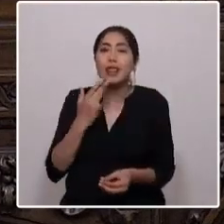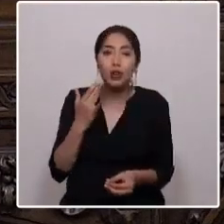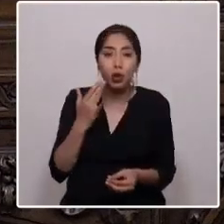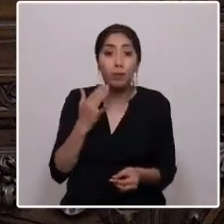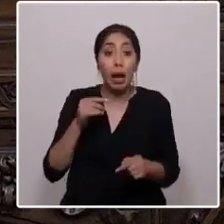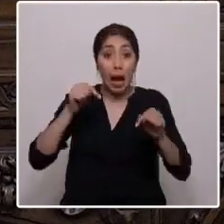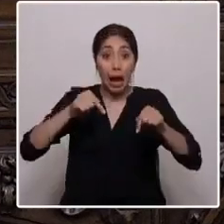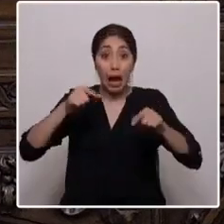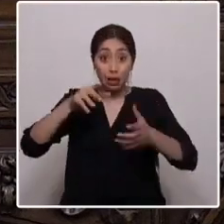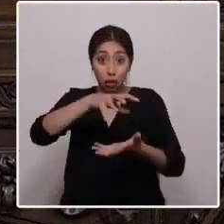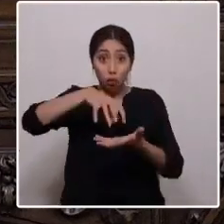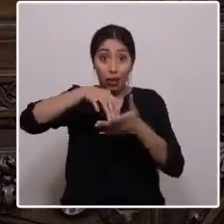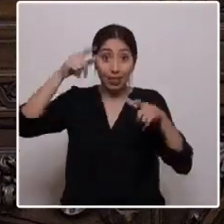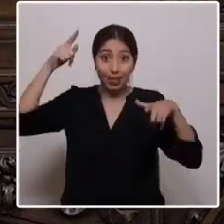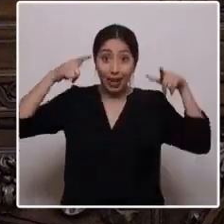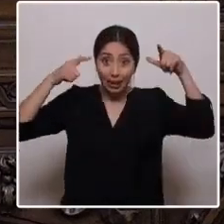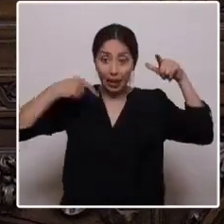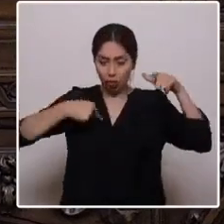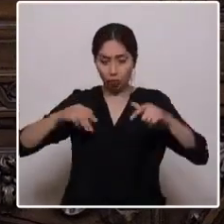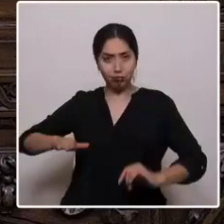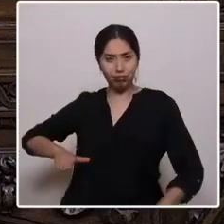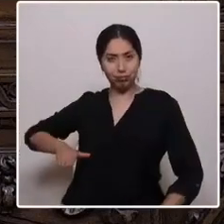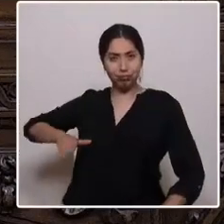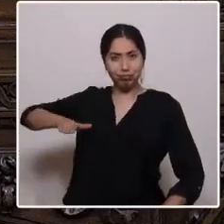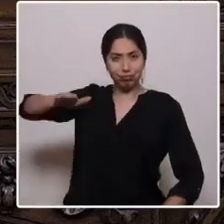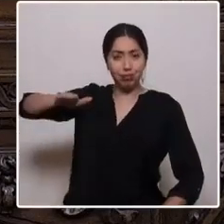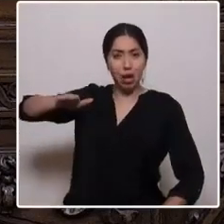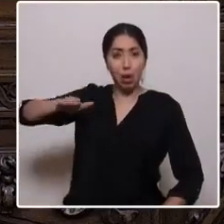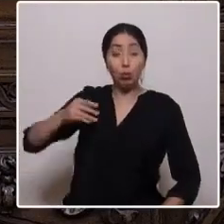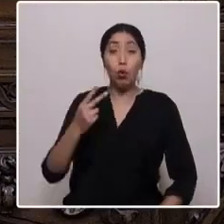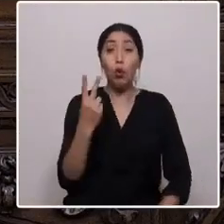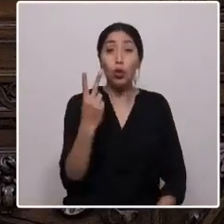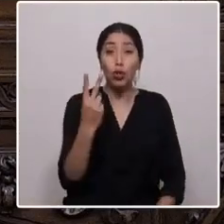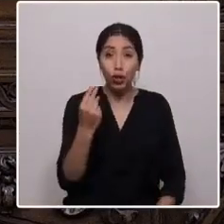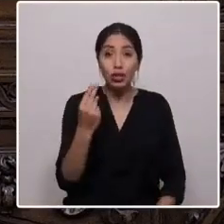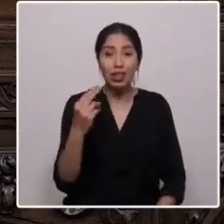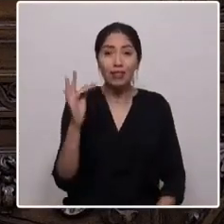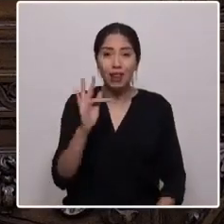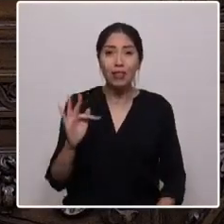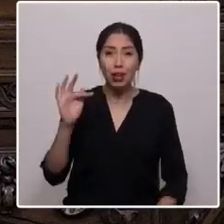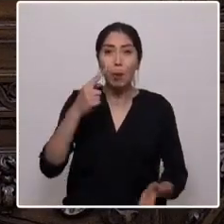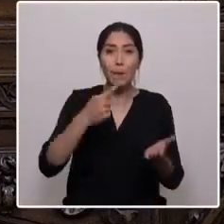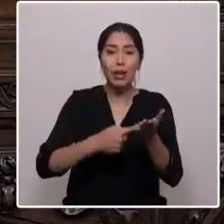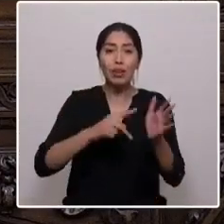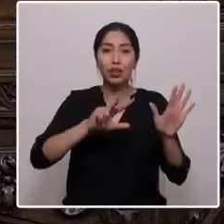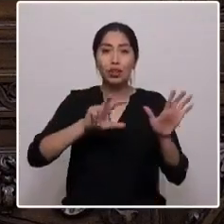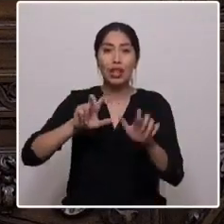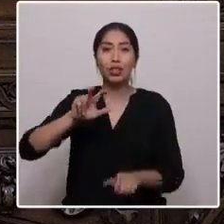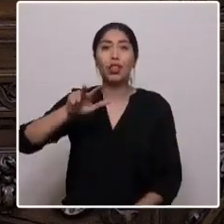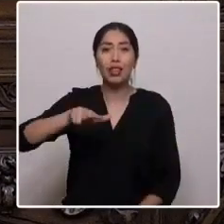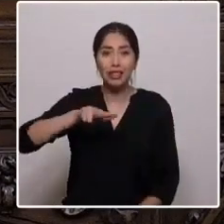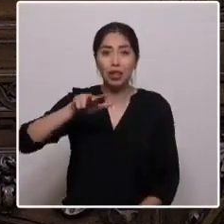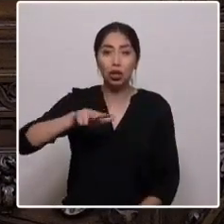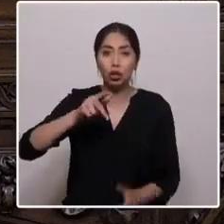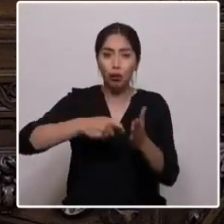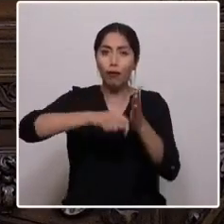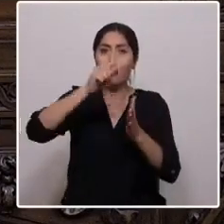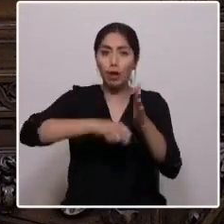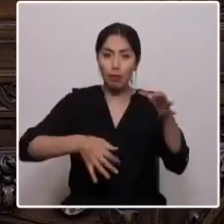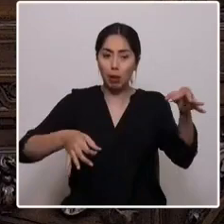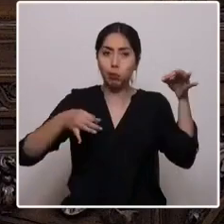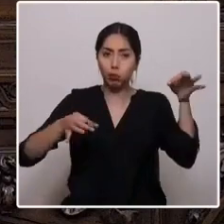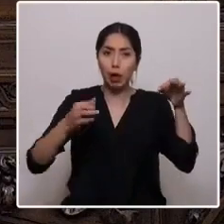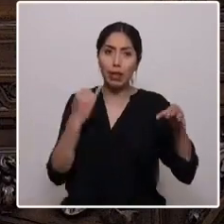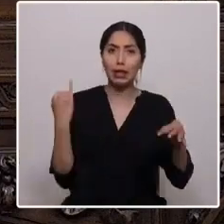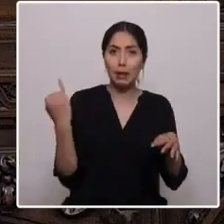esa misma ciudad donde crecí, donde un 12 de febrero de 1818 se firmó el acta de independencia de